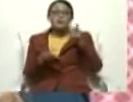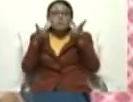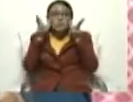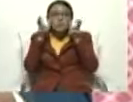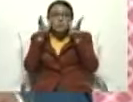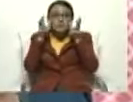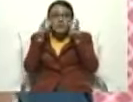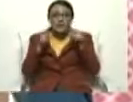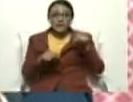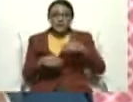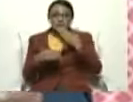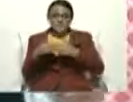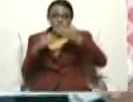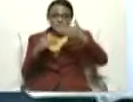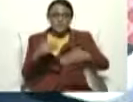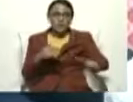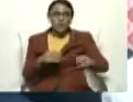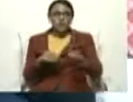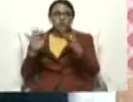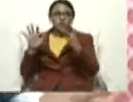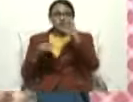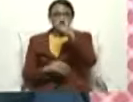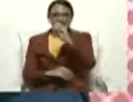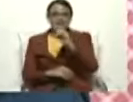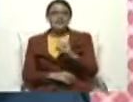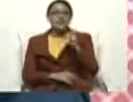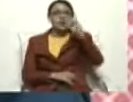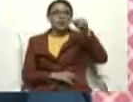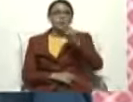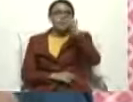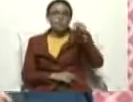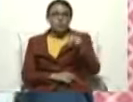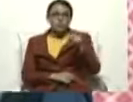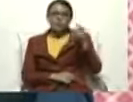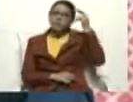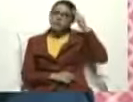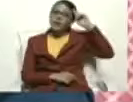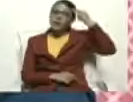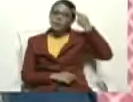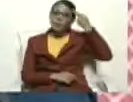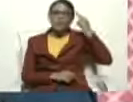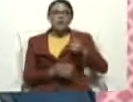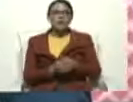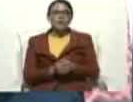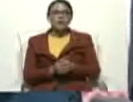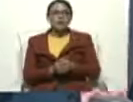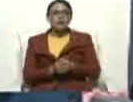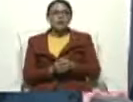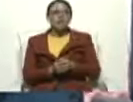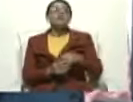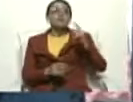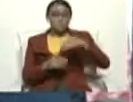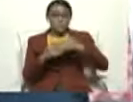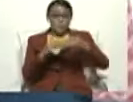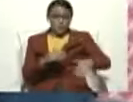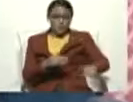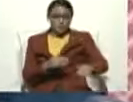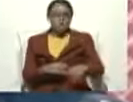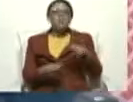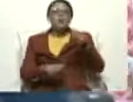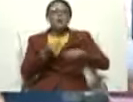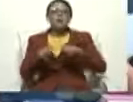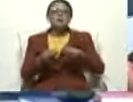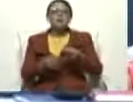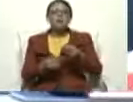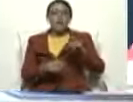próximo 30 de junio. Ha recordado que el próximo 30 de junio precisamente se realizará el simulacro